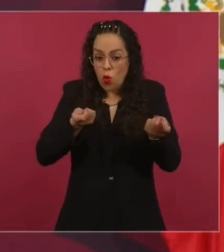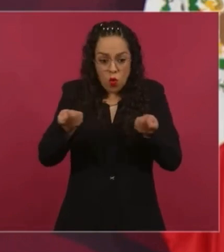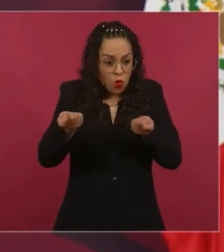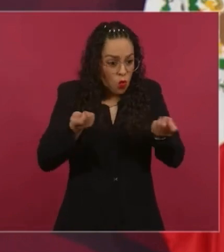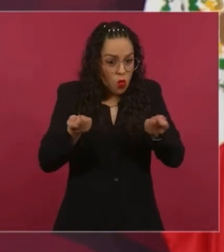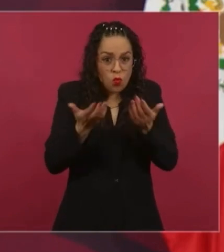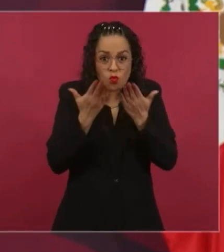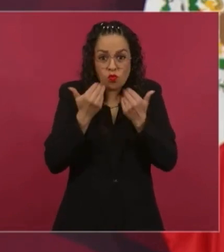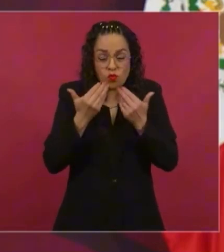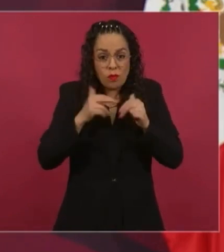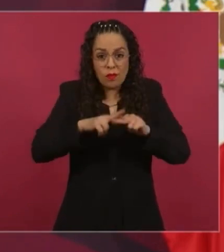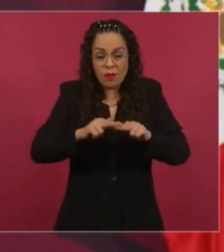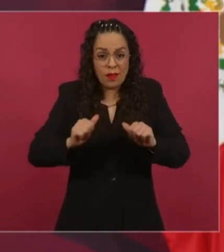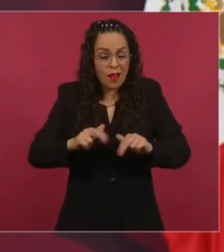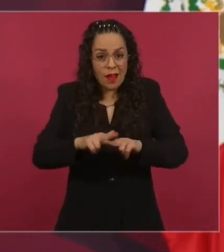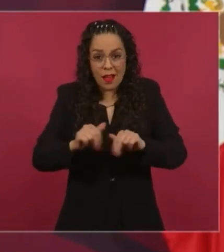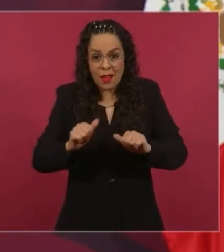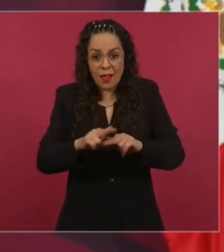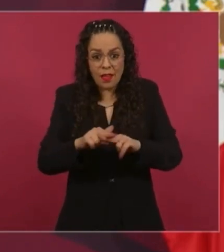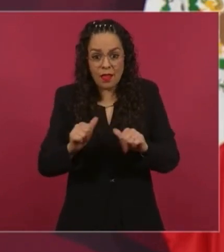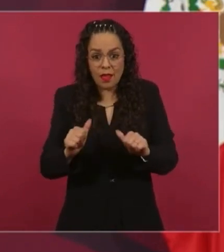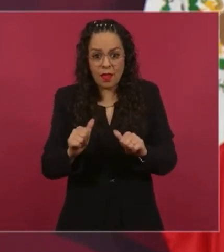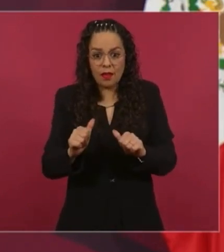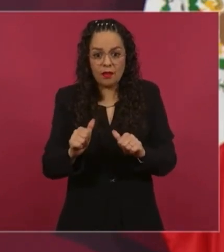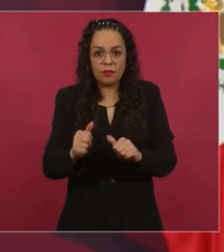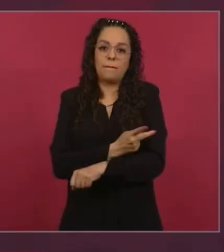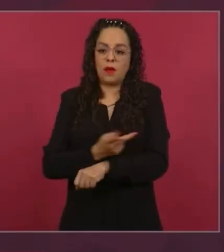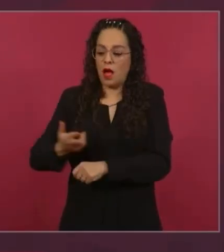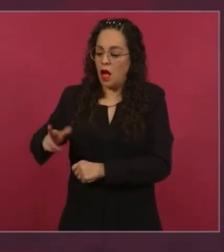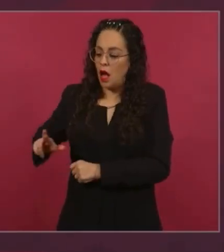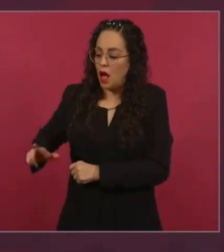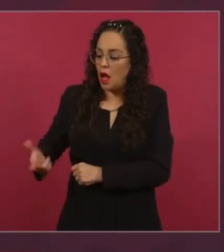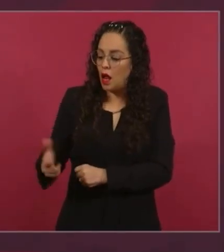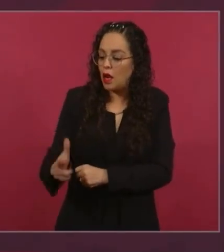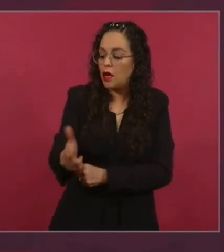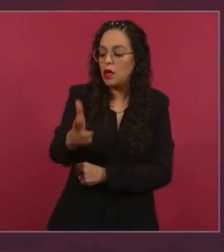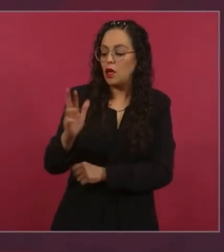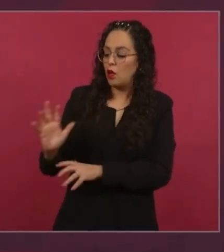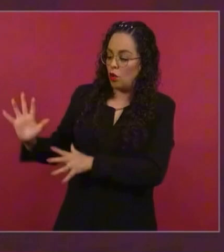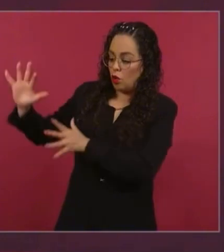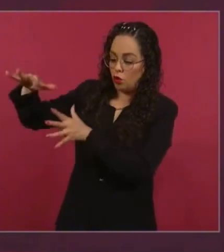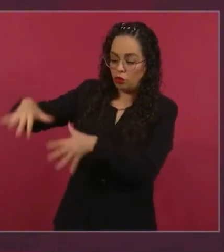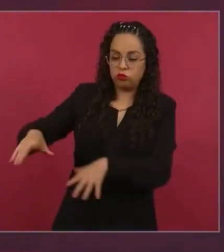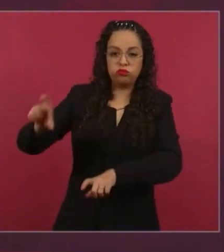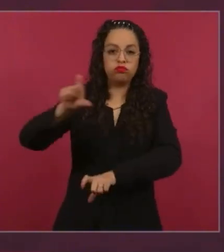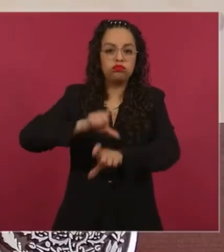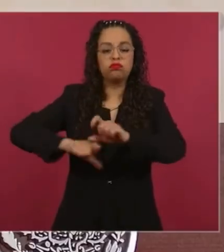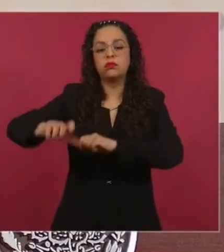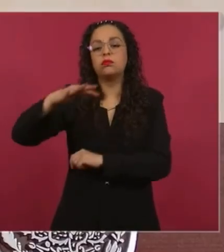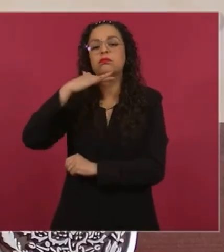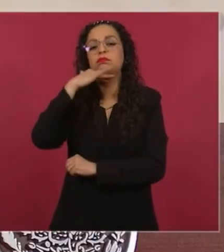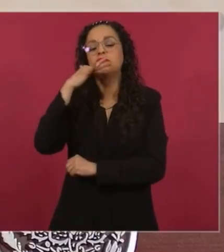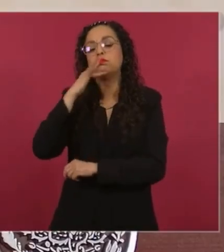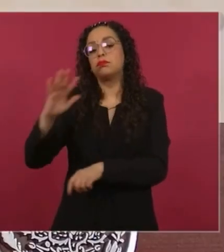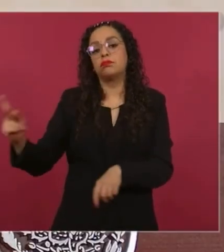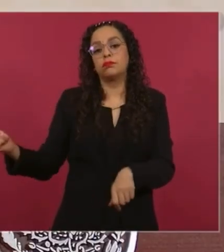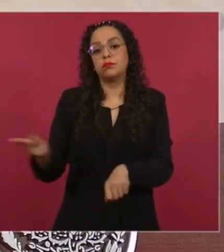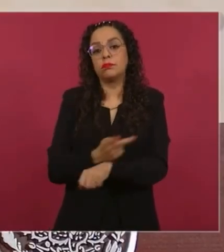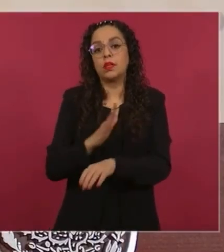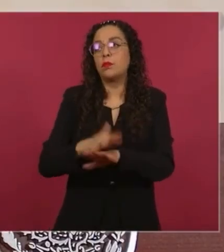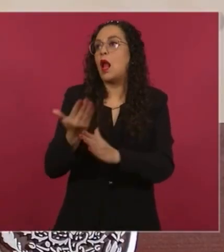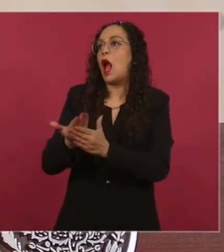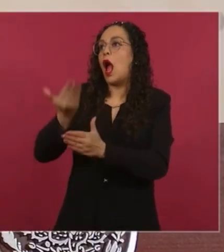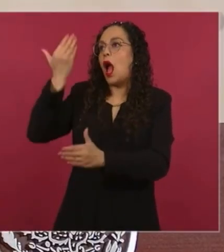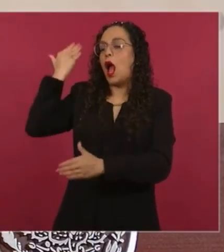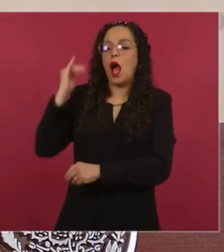fue que se contaminaron los ríos, porque se permitió en